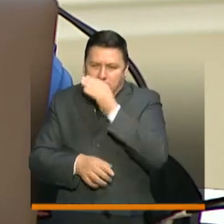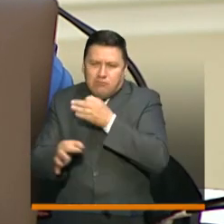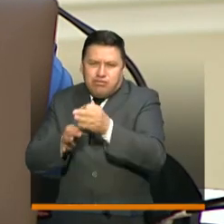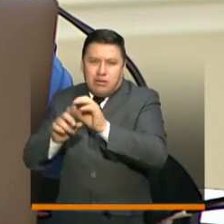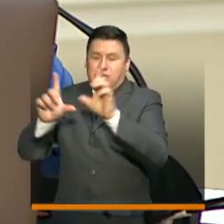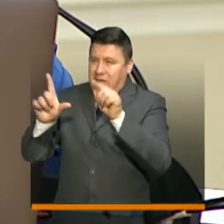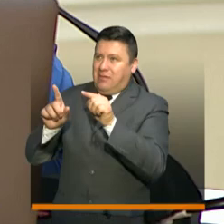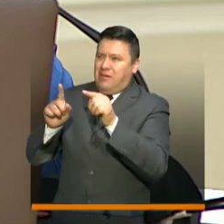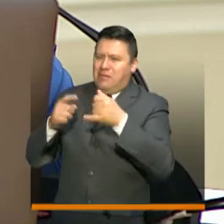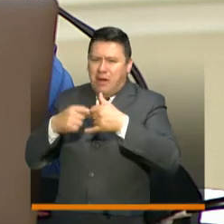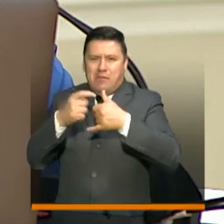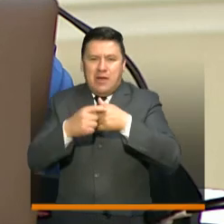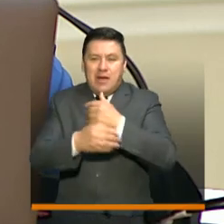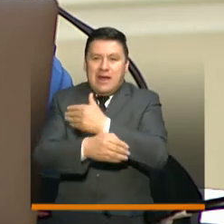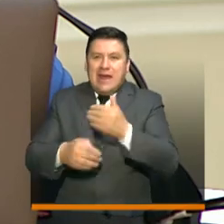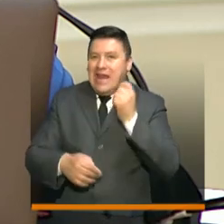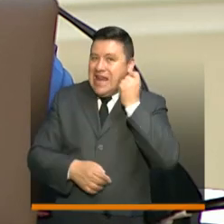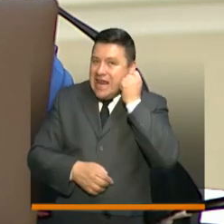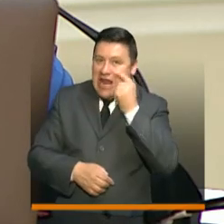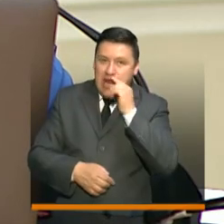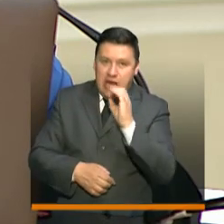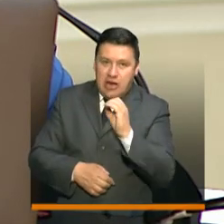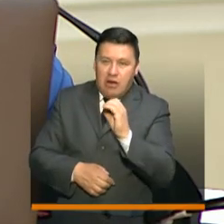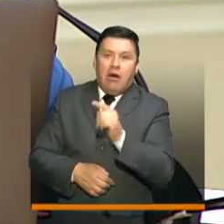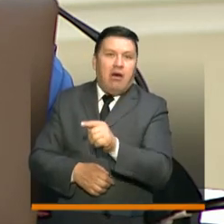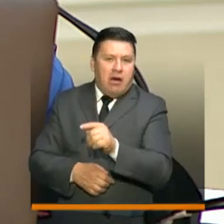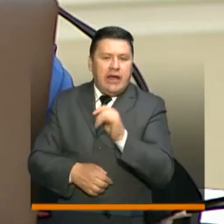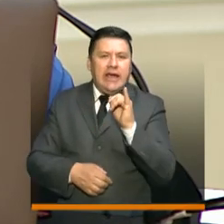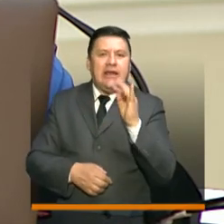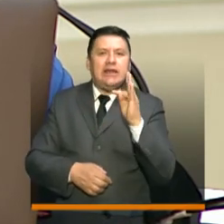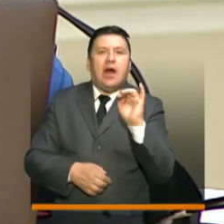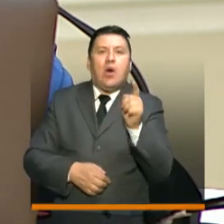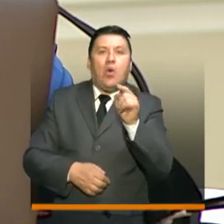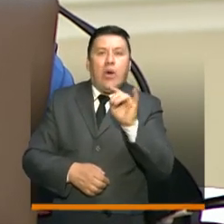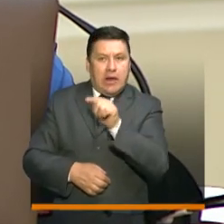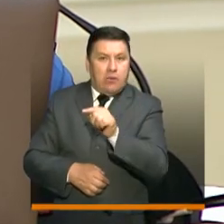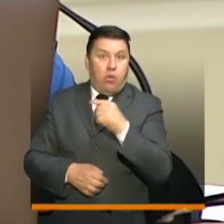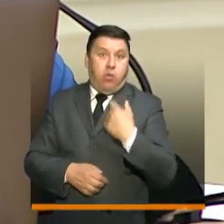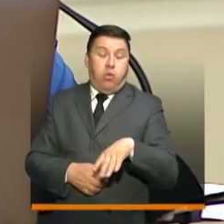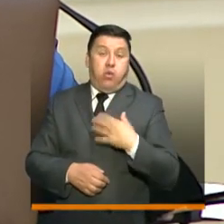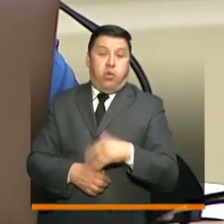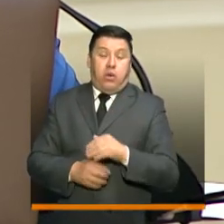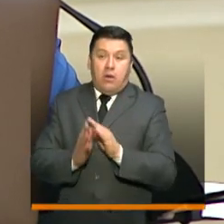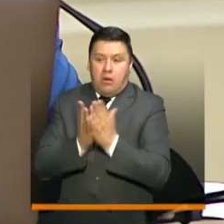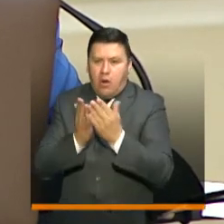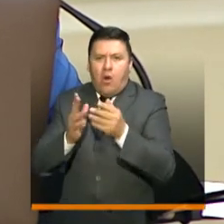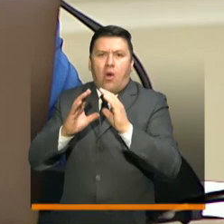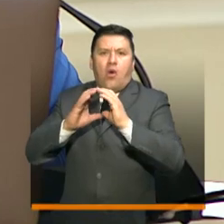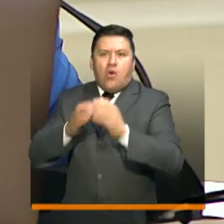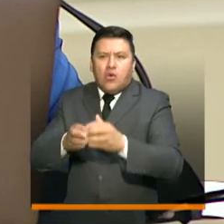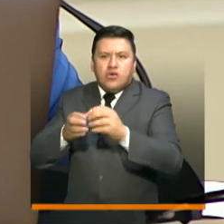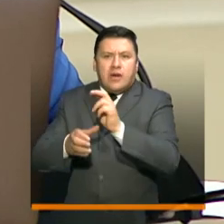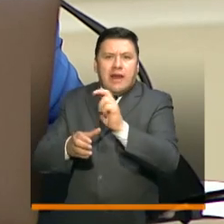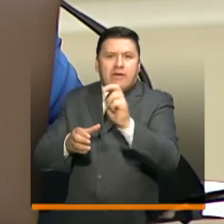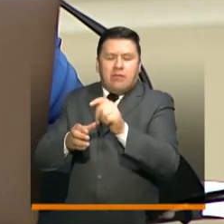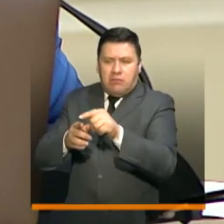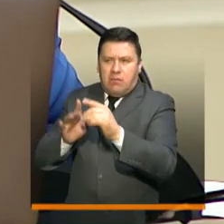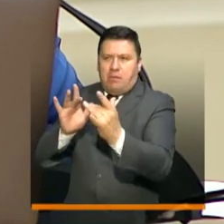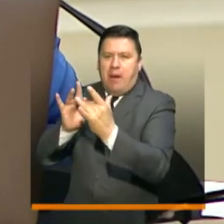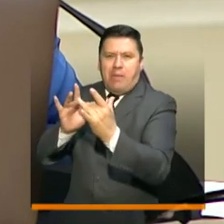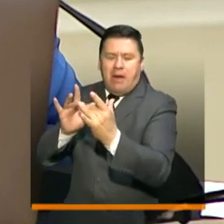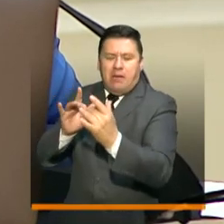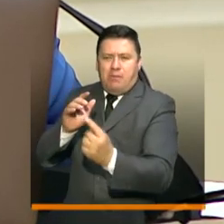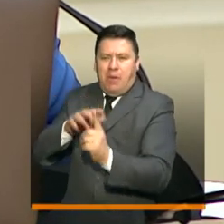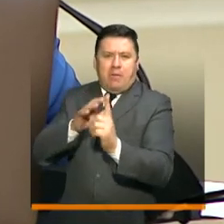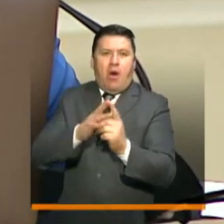acompañando a los niños y las niñas? O Itagüí con un material muy dedicado casi que curso a curso por nivel de formación o